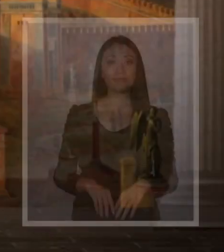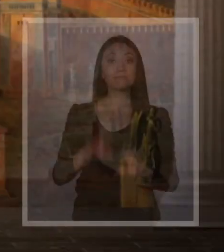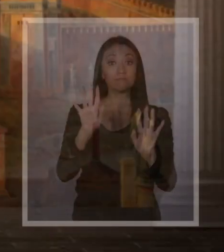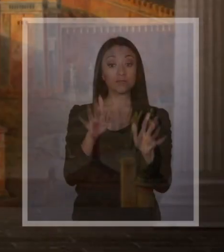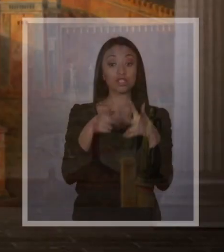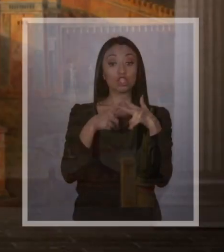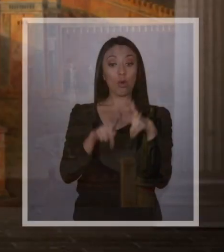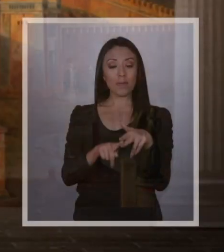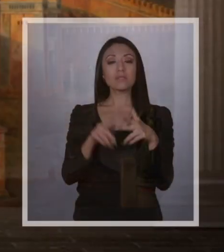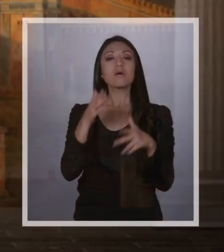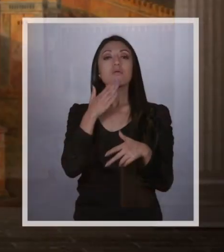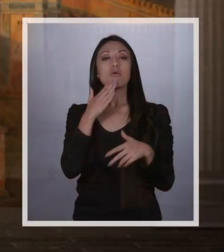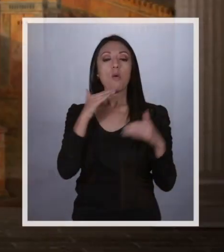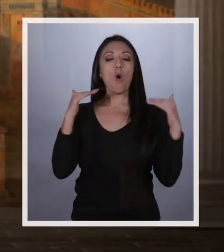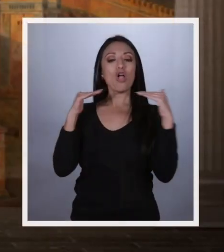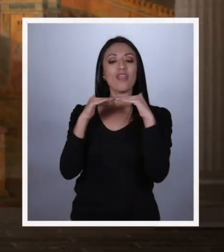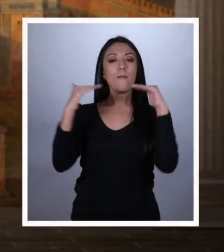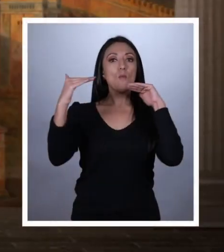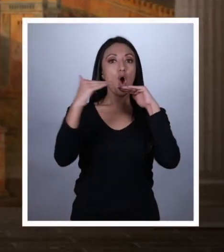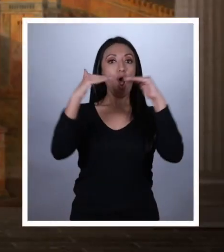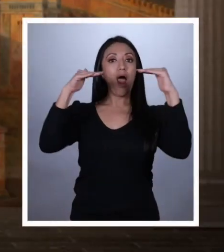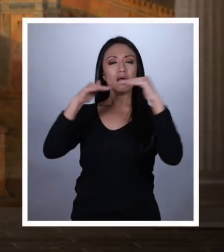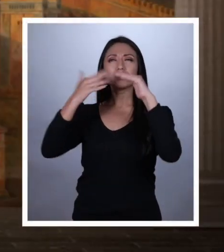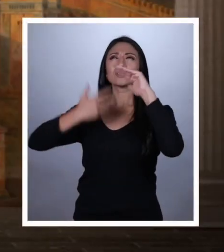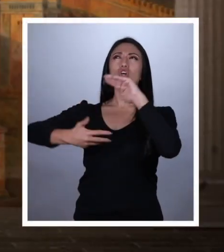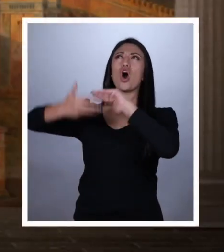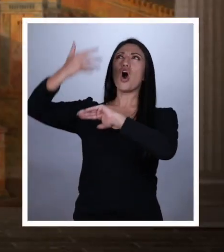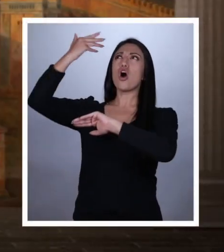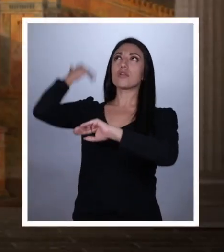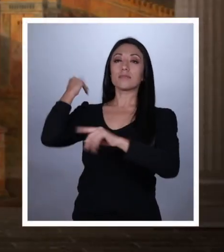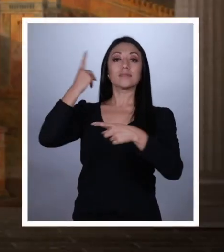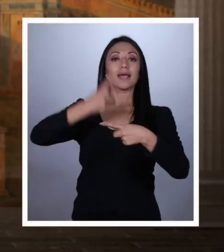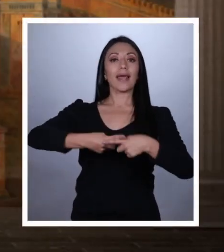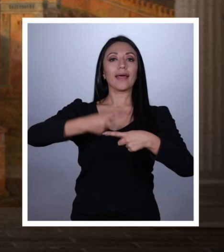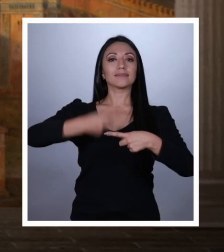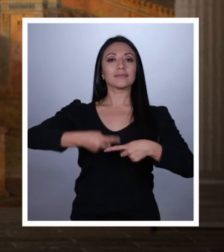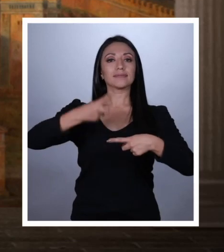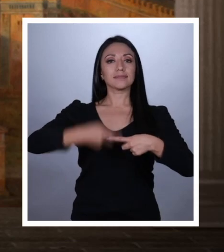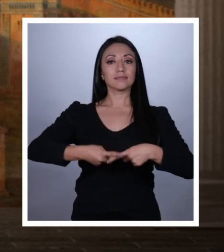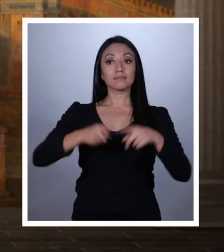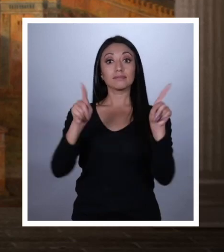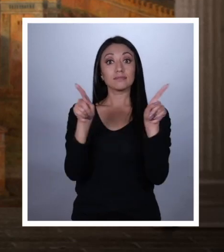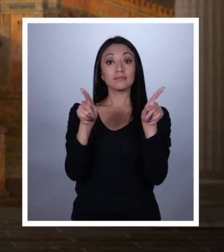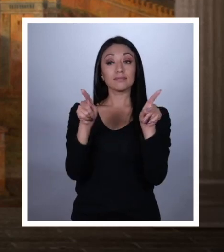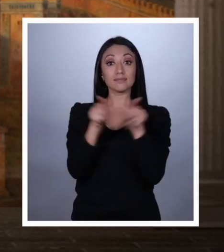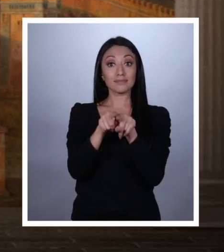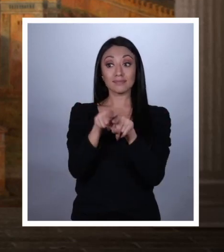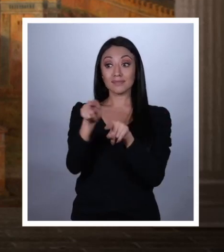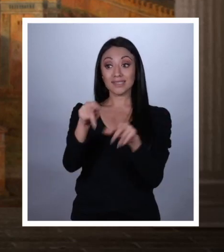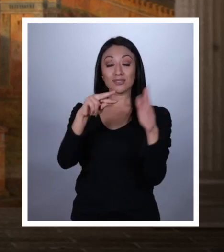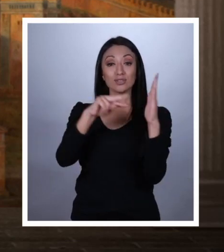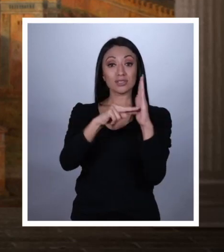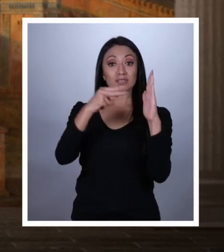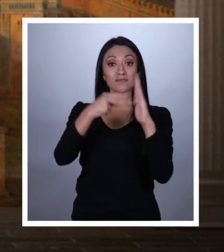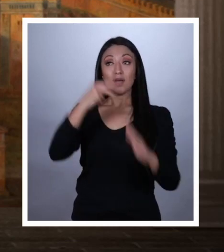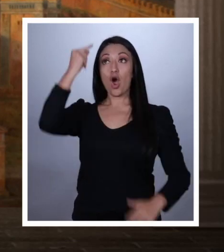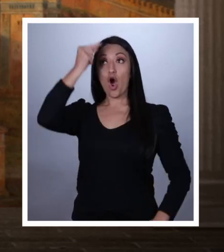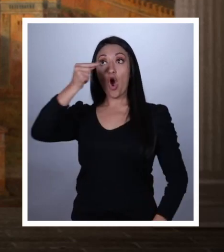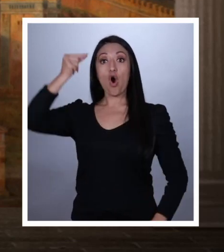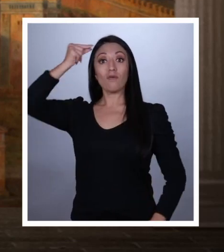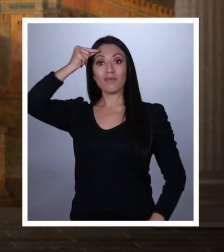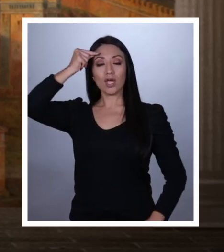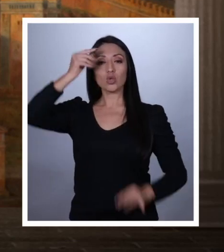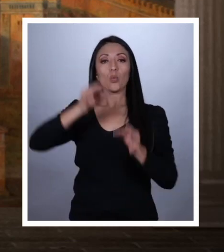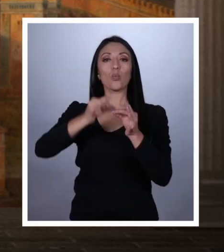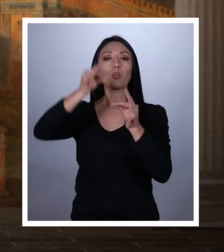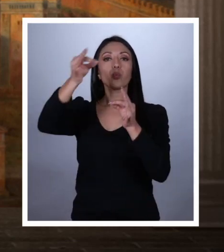Los orígenes de la democracia se remontan a la antigua Grecia. La palabra democracia significaba como tal el gobierno